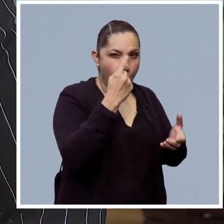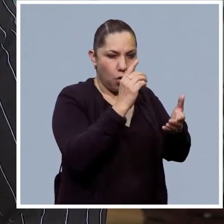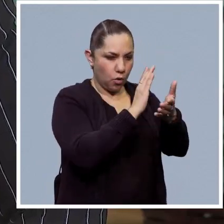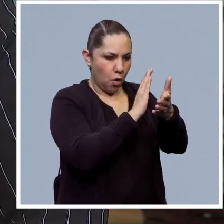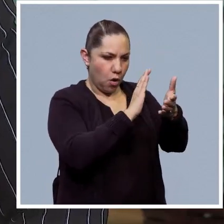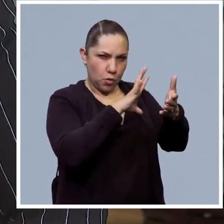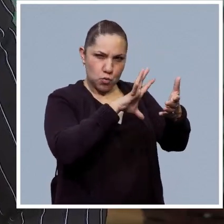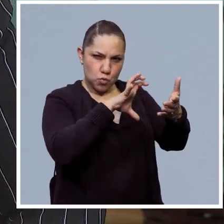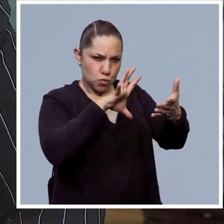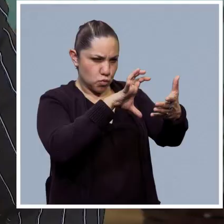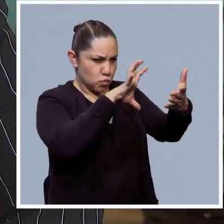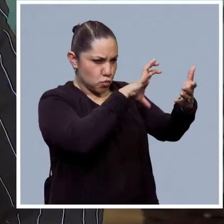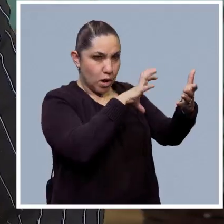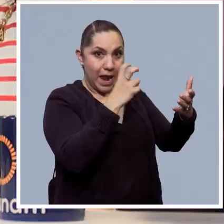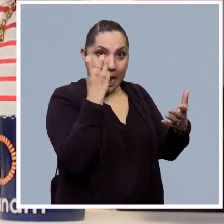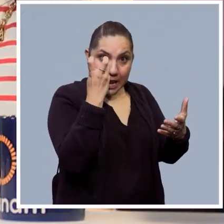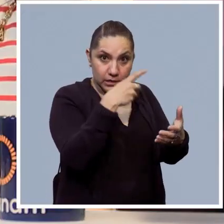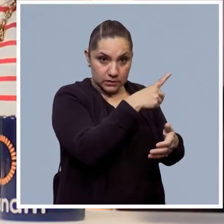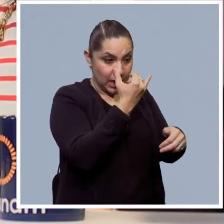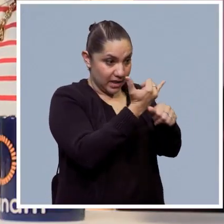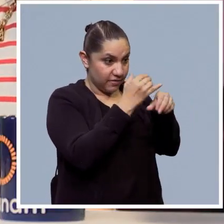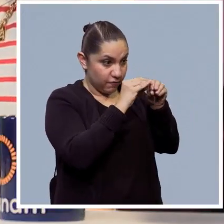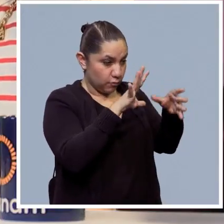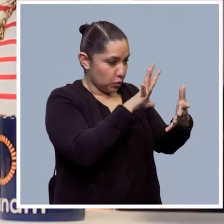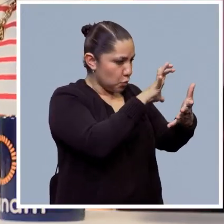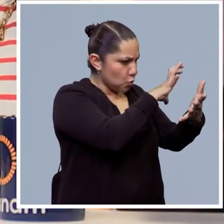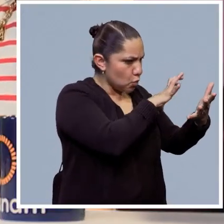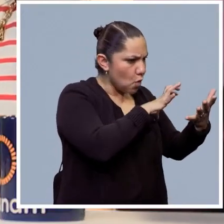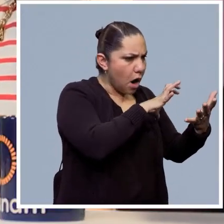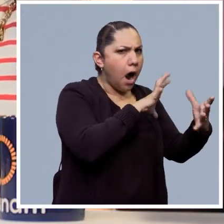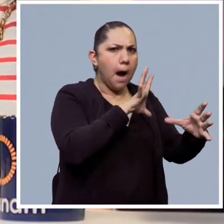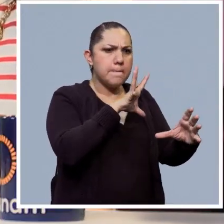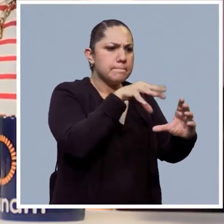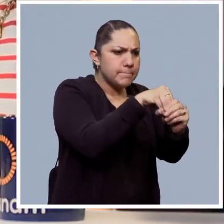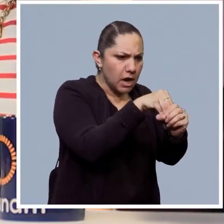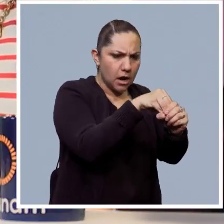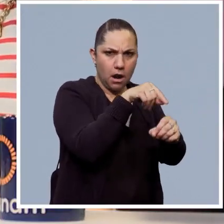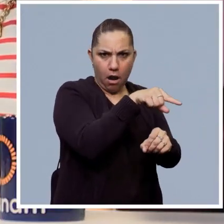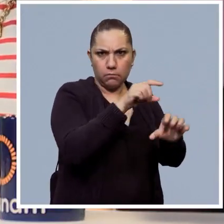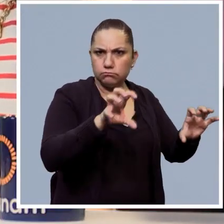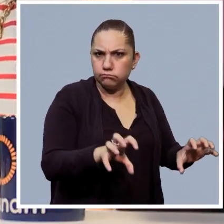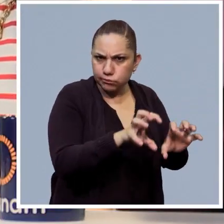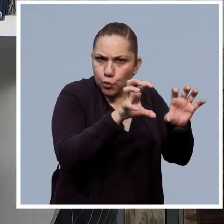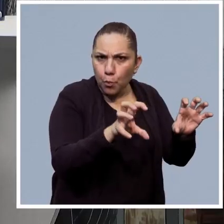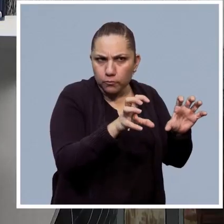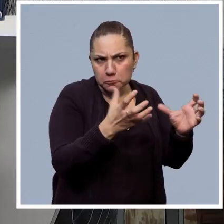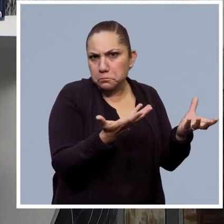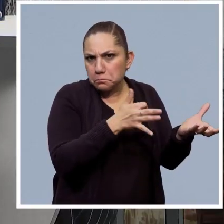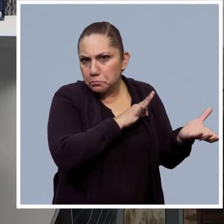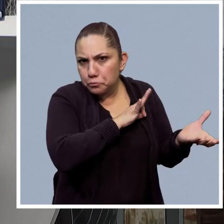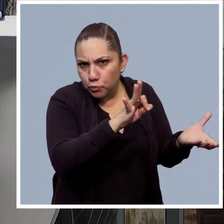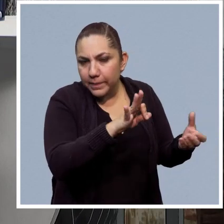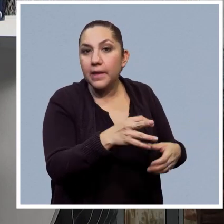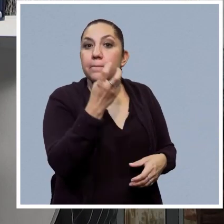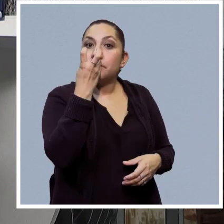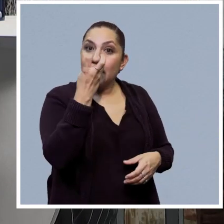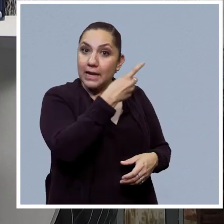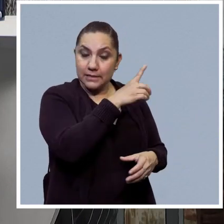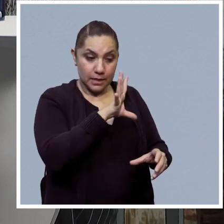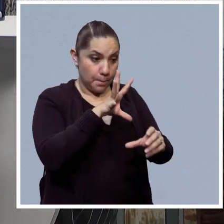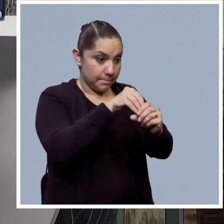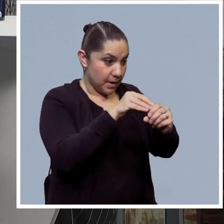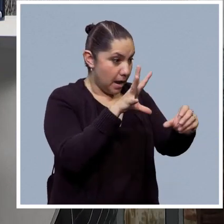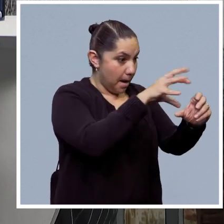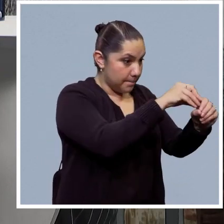digitalizar y esa información se puede automatizar. Entonces lo que nos puede ayudar es a tomar una selección